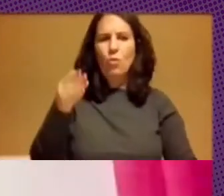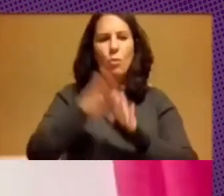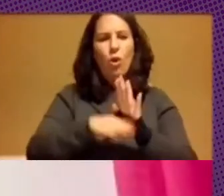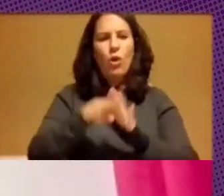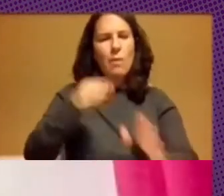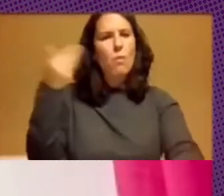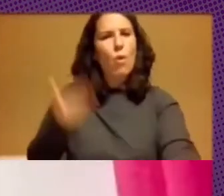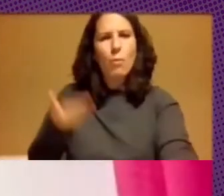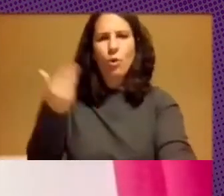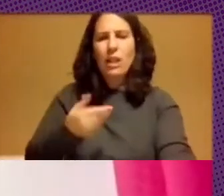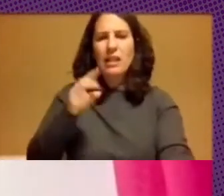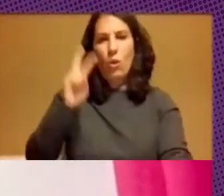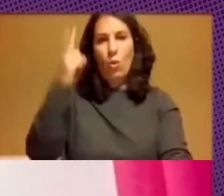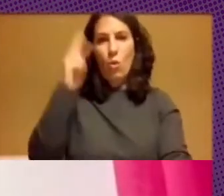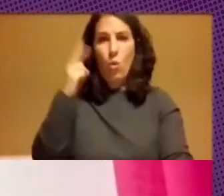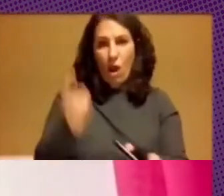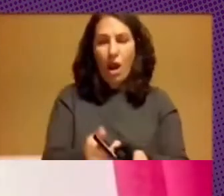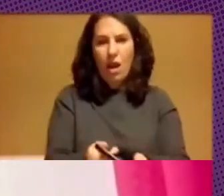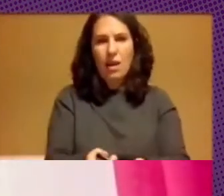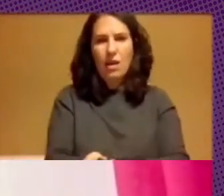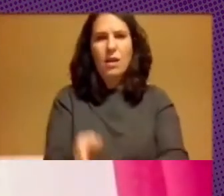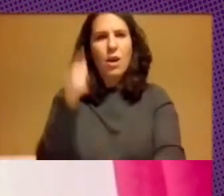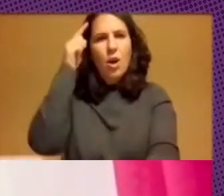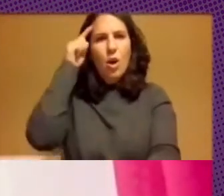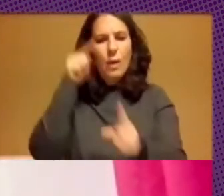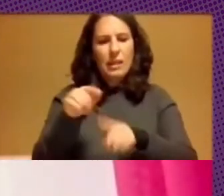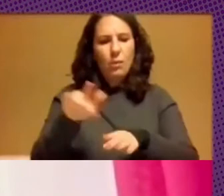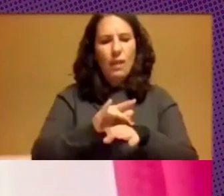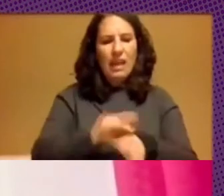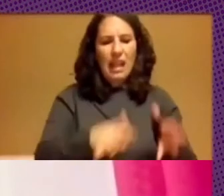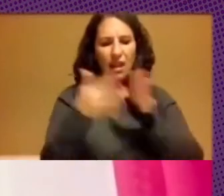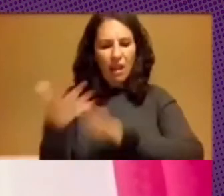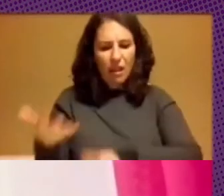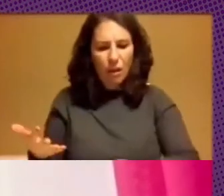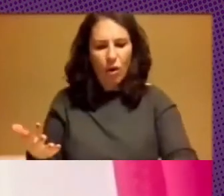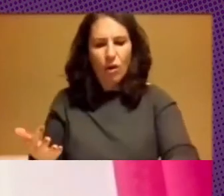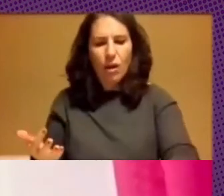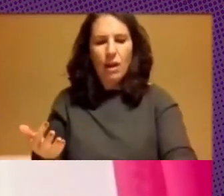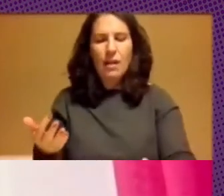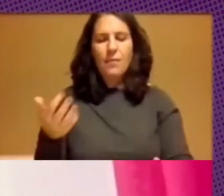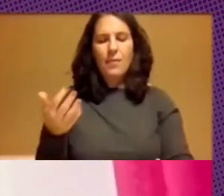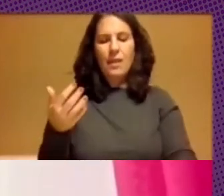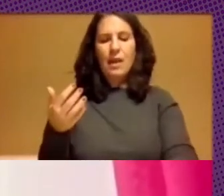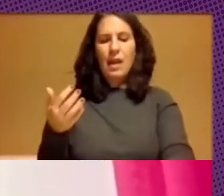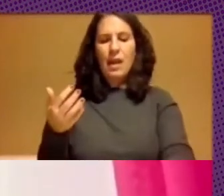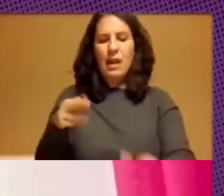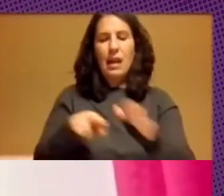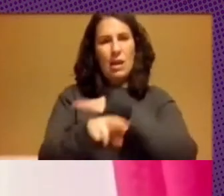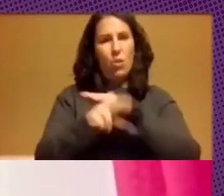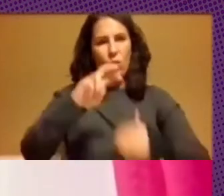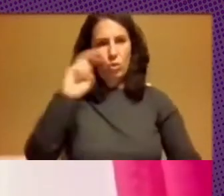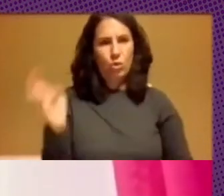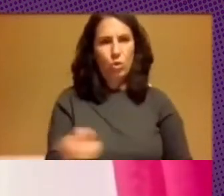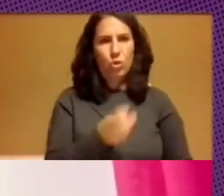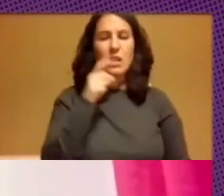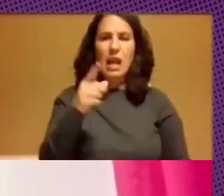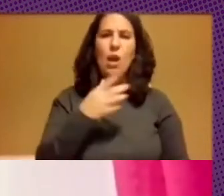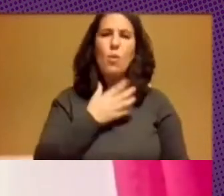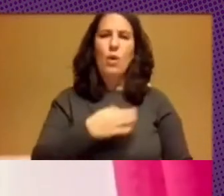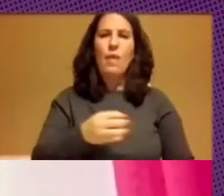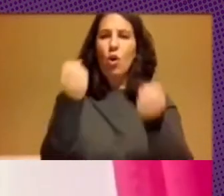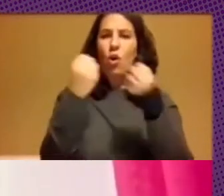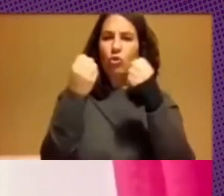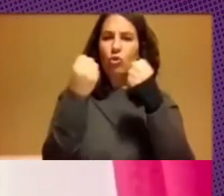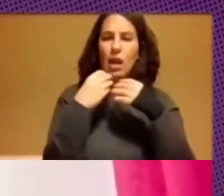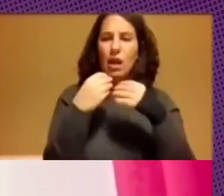importante en Uruguay para la digitalización y la disponibilización de entre otras cosas recursos y ahí nos puede contar el caso